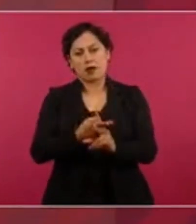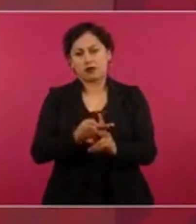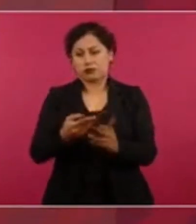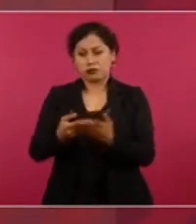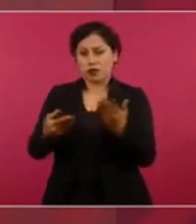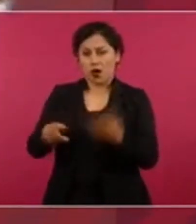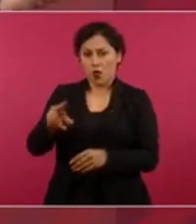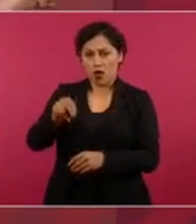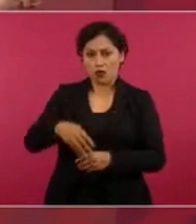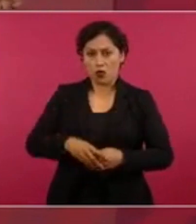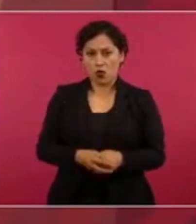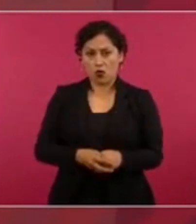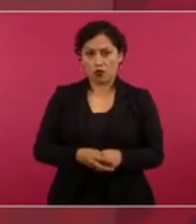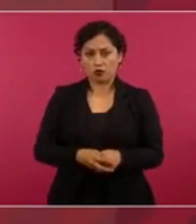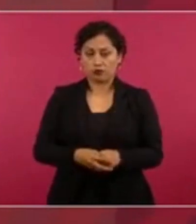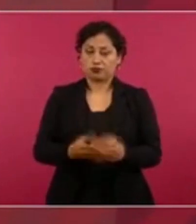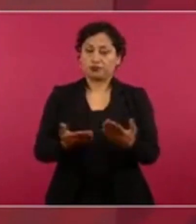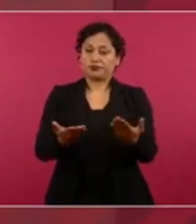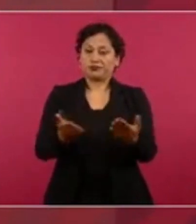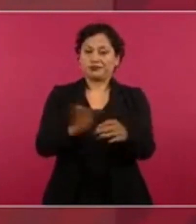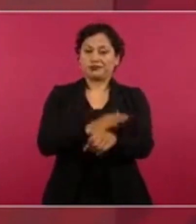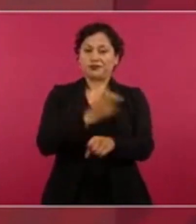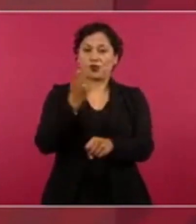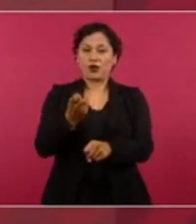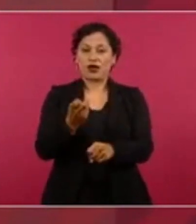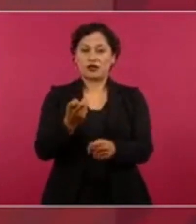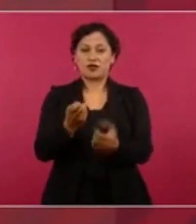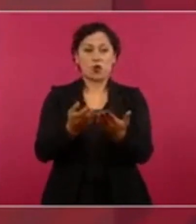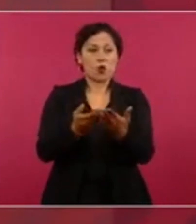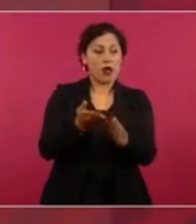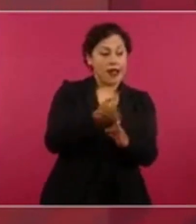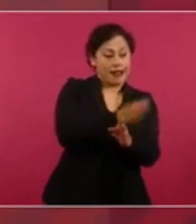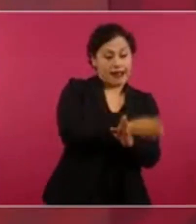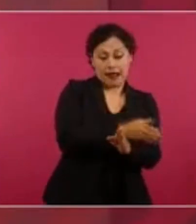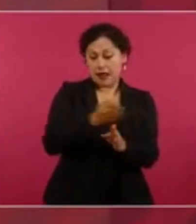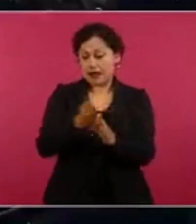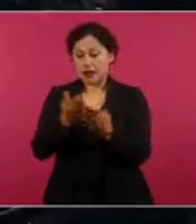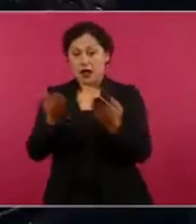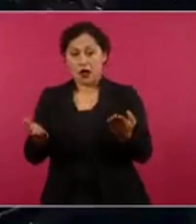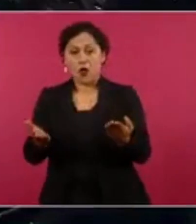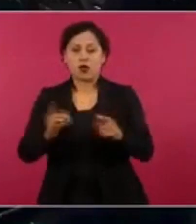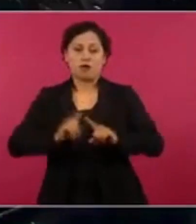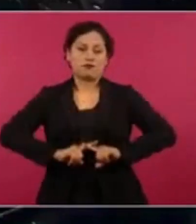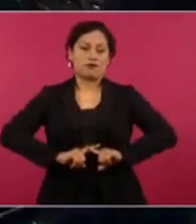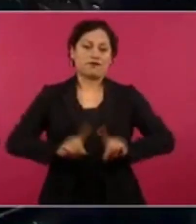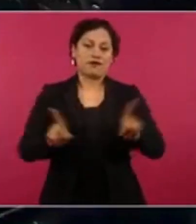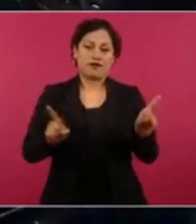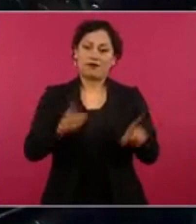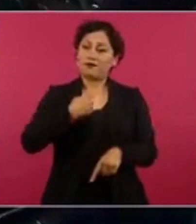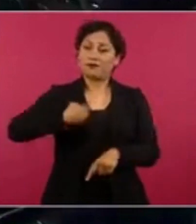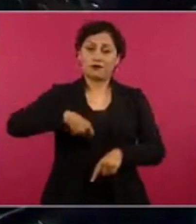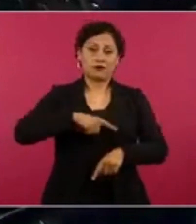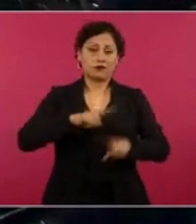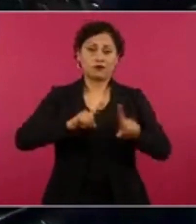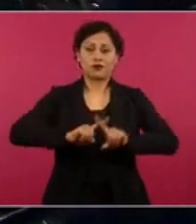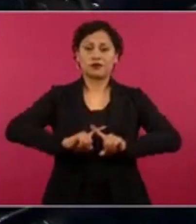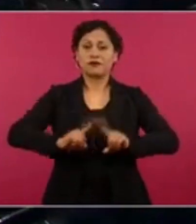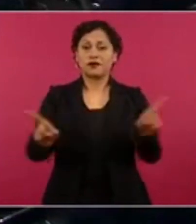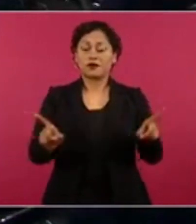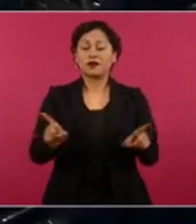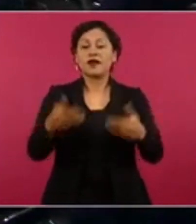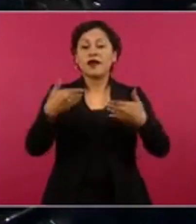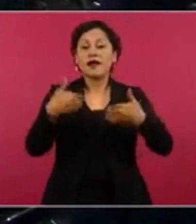Entonces, ¿no somos iguales?, pero si Proceso y todas las